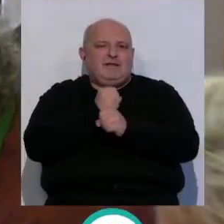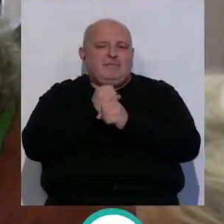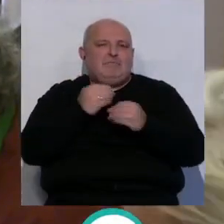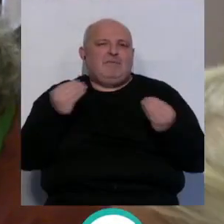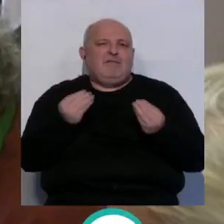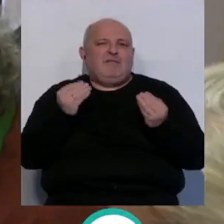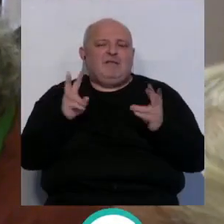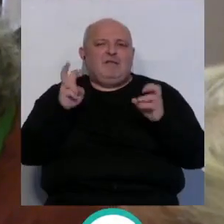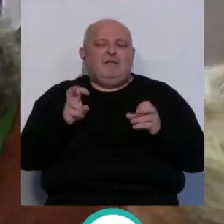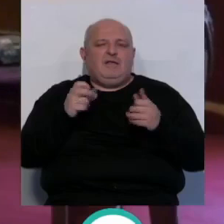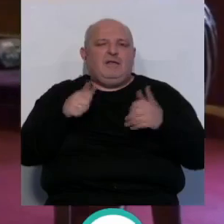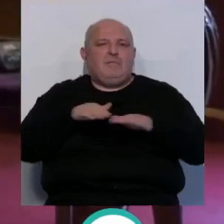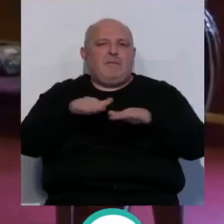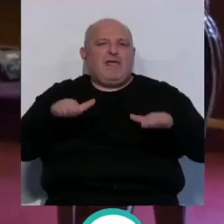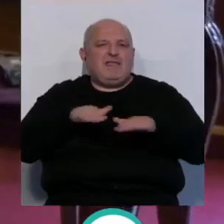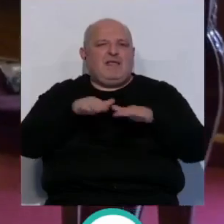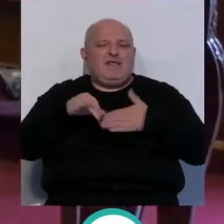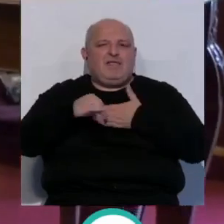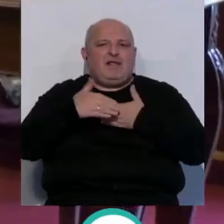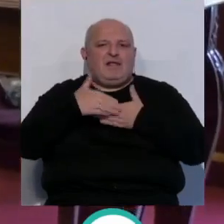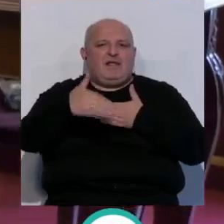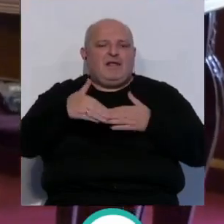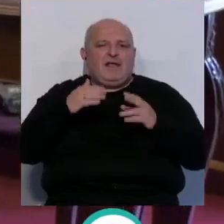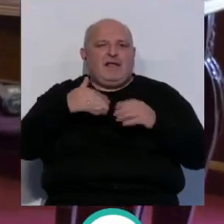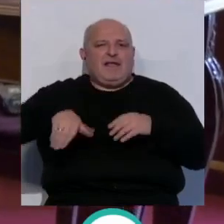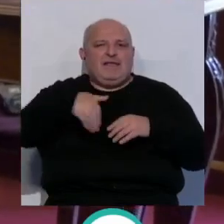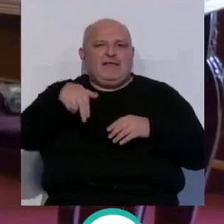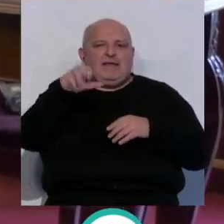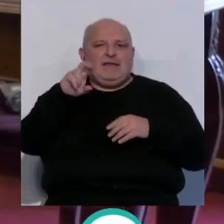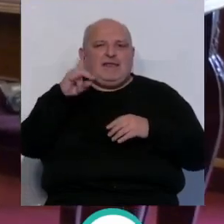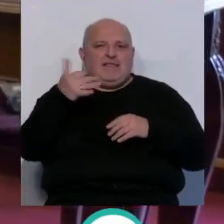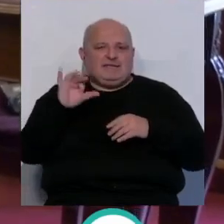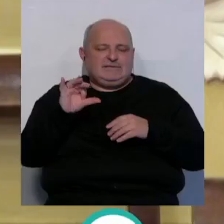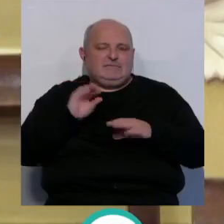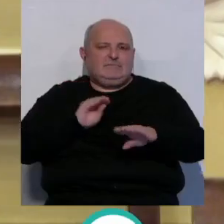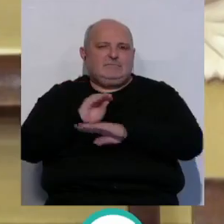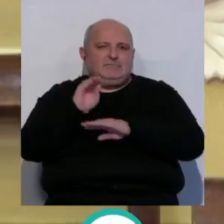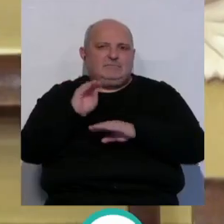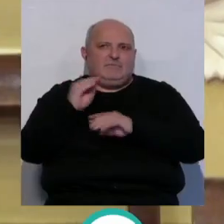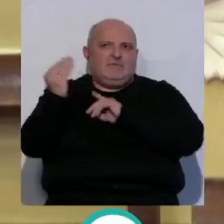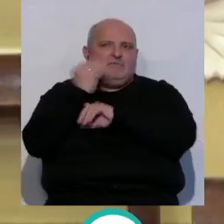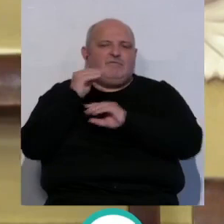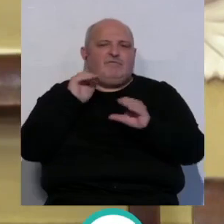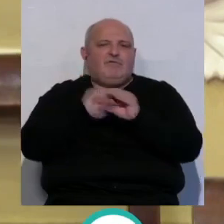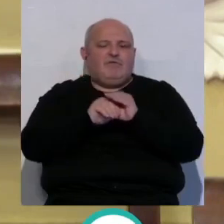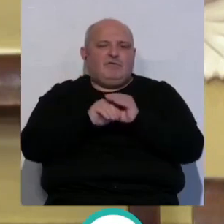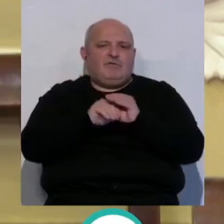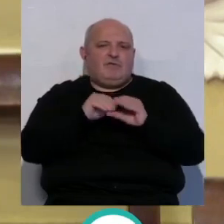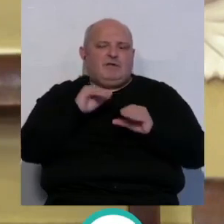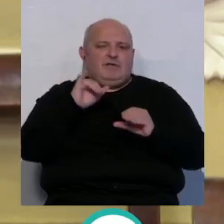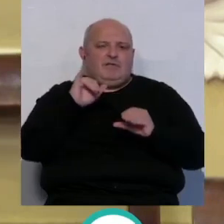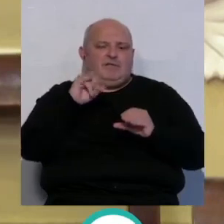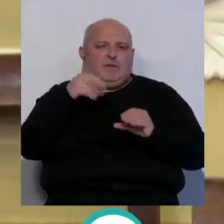mejora del módulo de playa situado frente a la calle Nereidas. Estos trabajos se financian con fondos del programa DIPUINBER